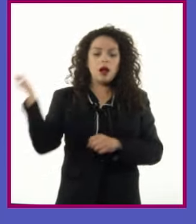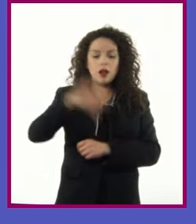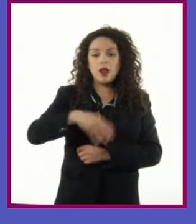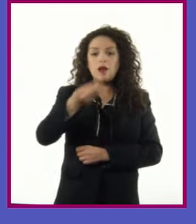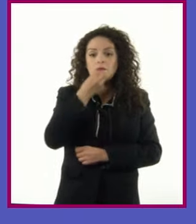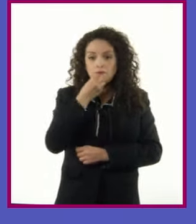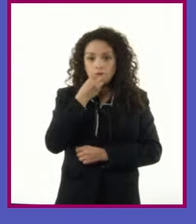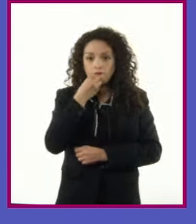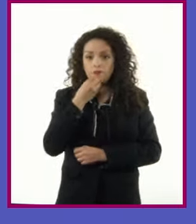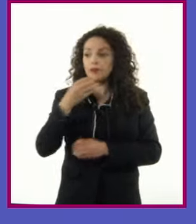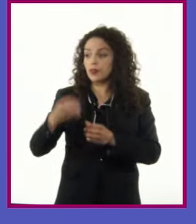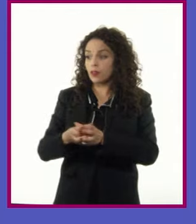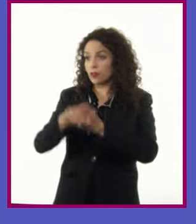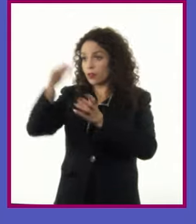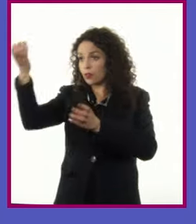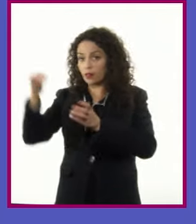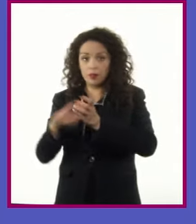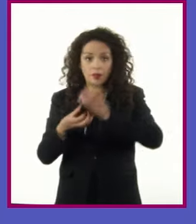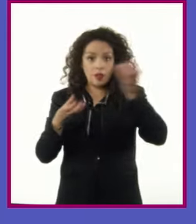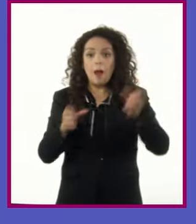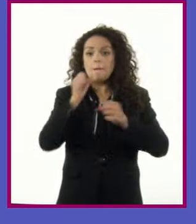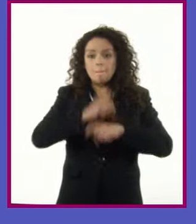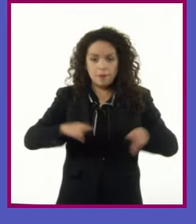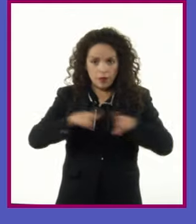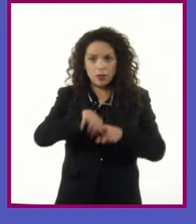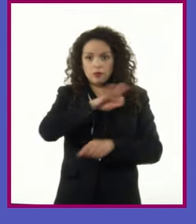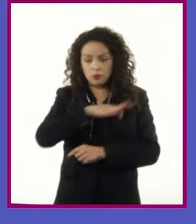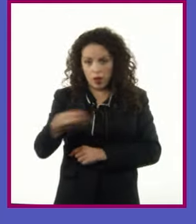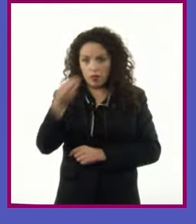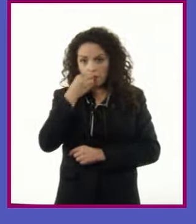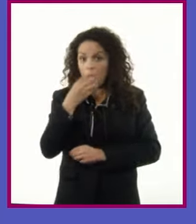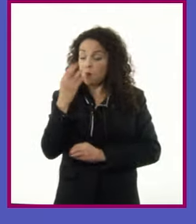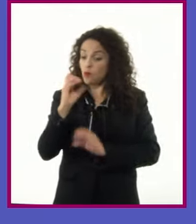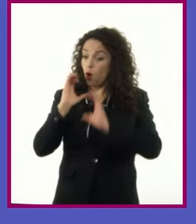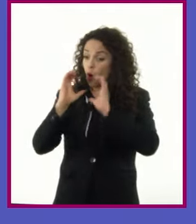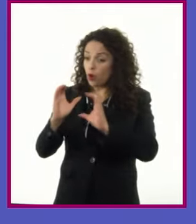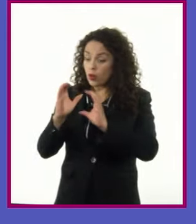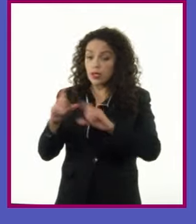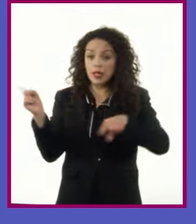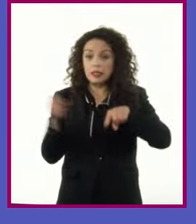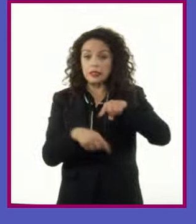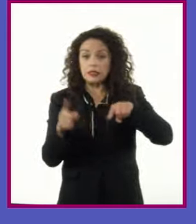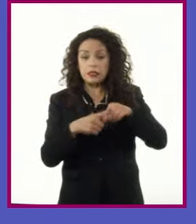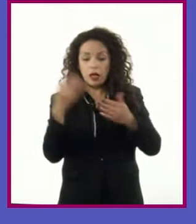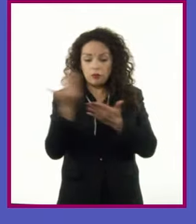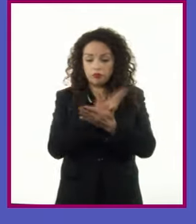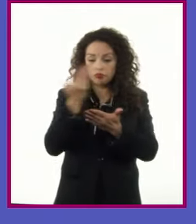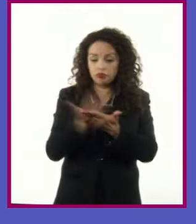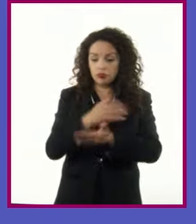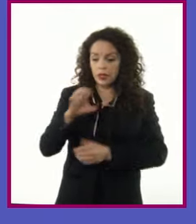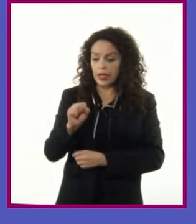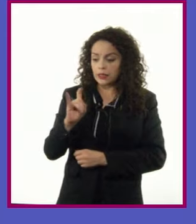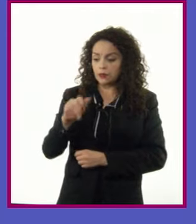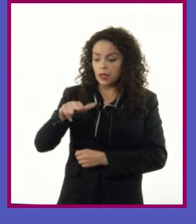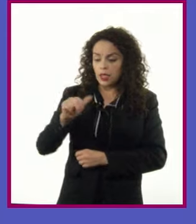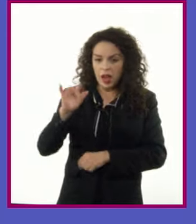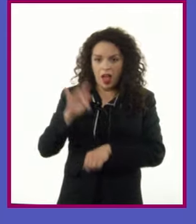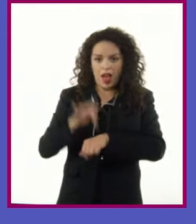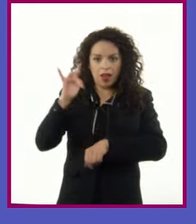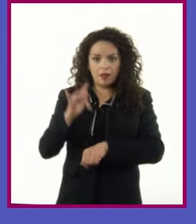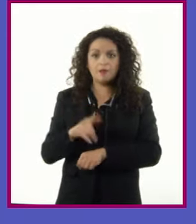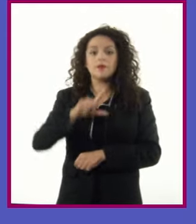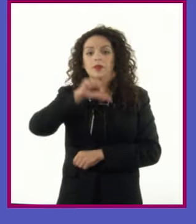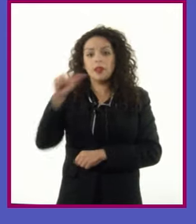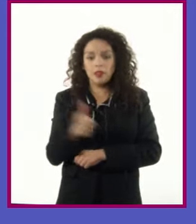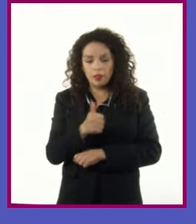comestibles Tras una manipulación cuidadosa, se retiran las espinas y se corta en segmentos Para